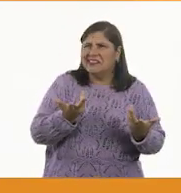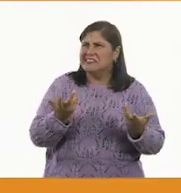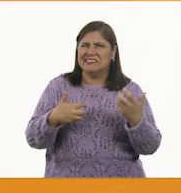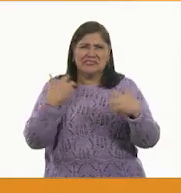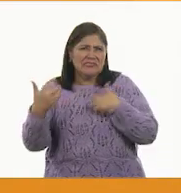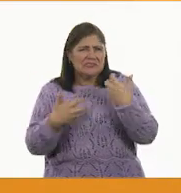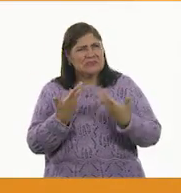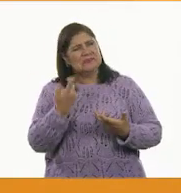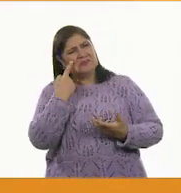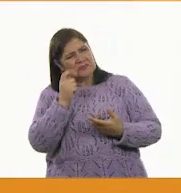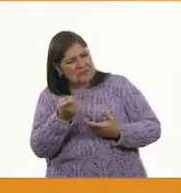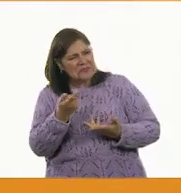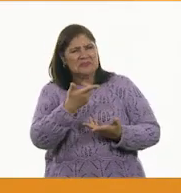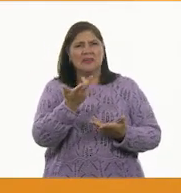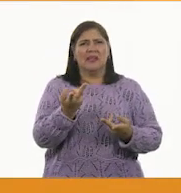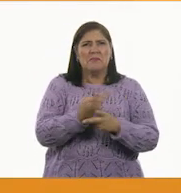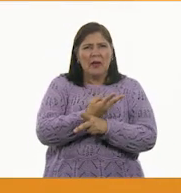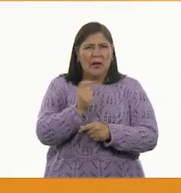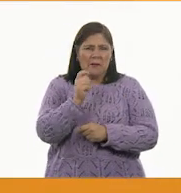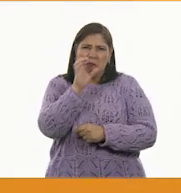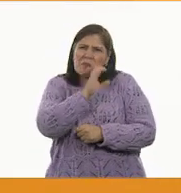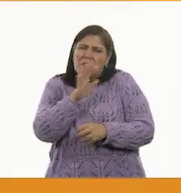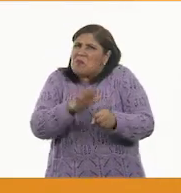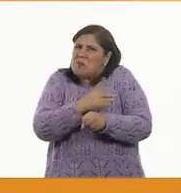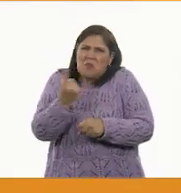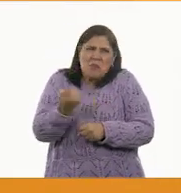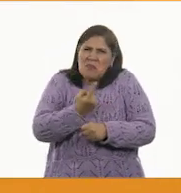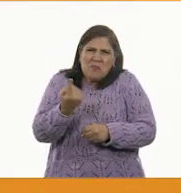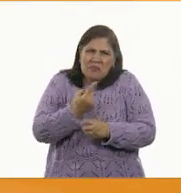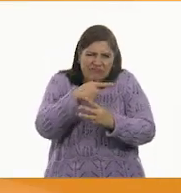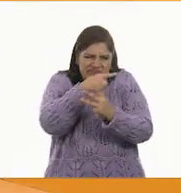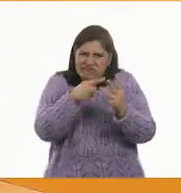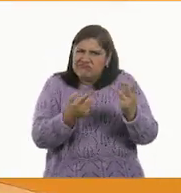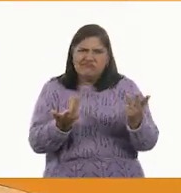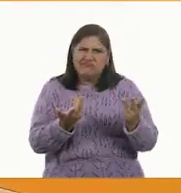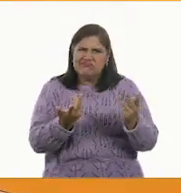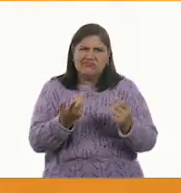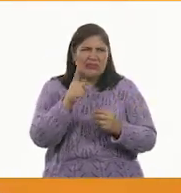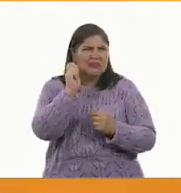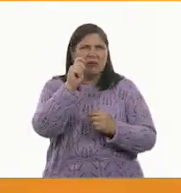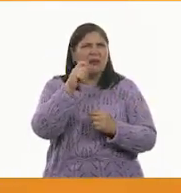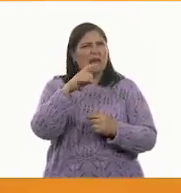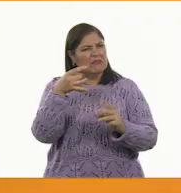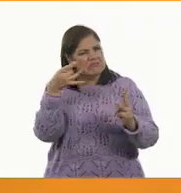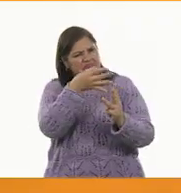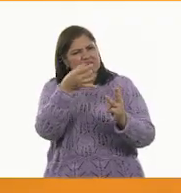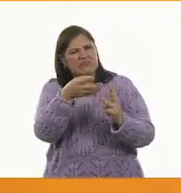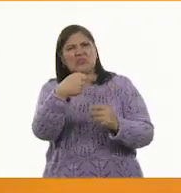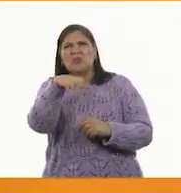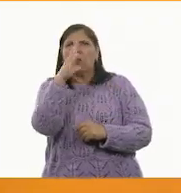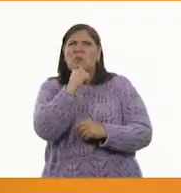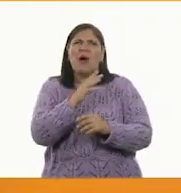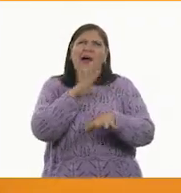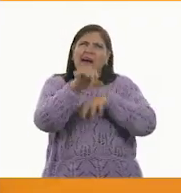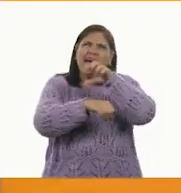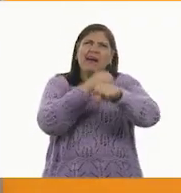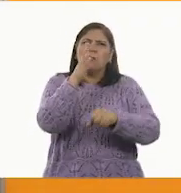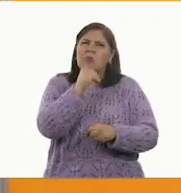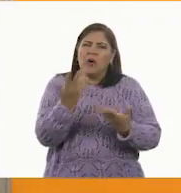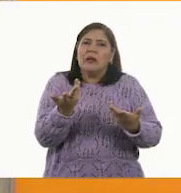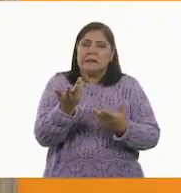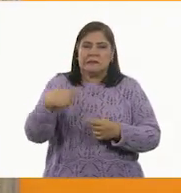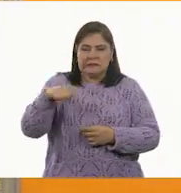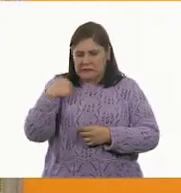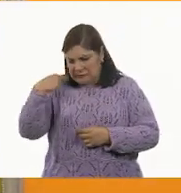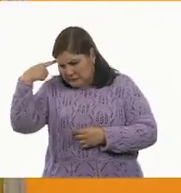curiosos. Y querían saber por qué los tres habían sido derrotados. ¿Cómo van a elegir a un nuevo